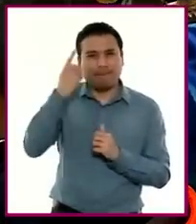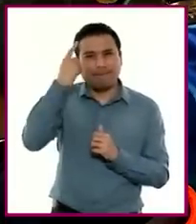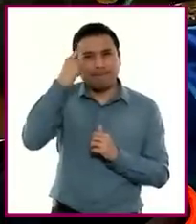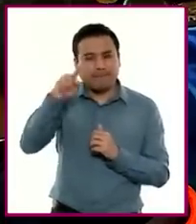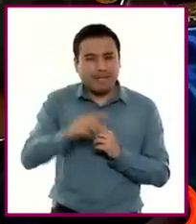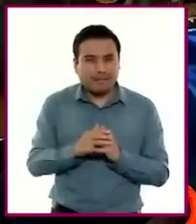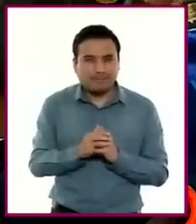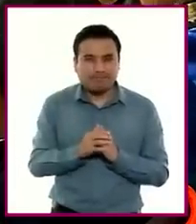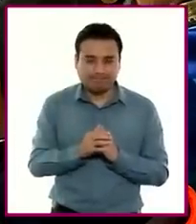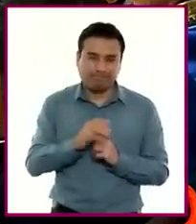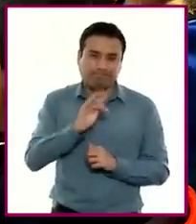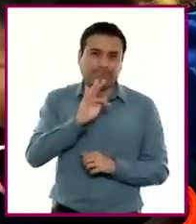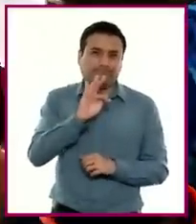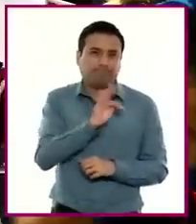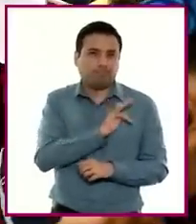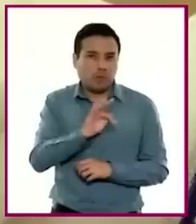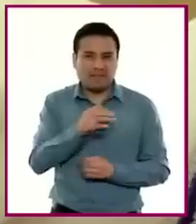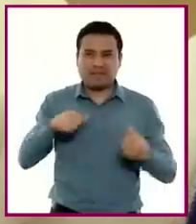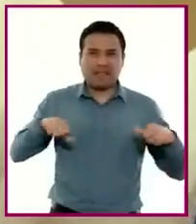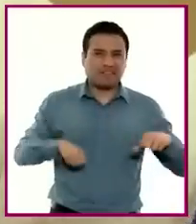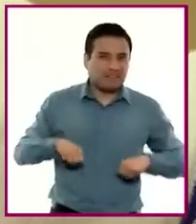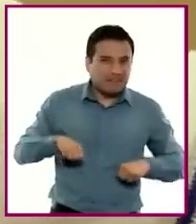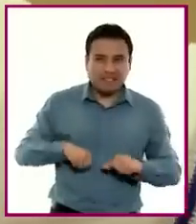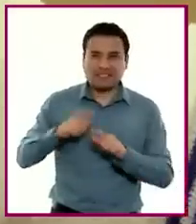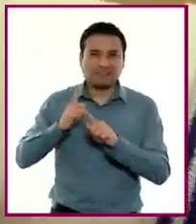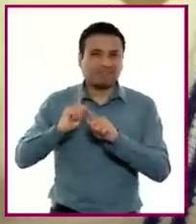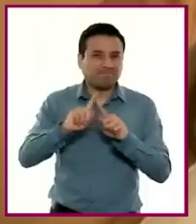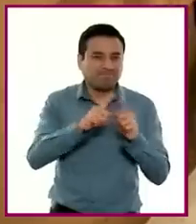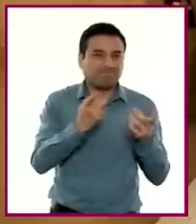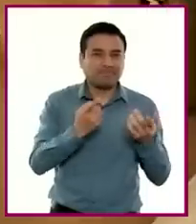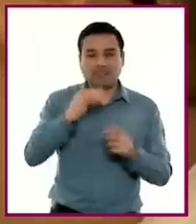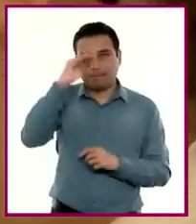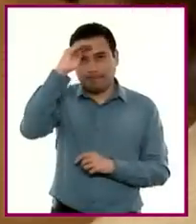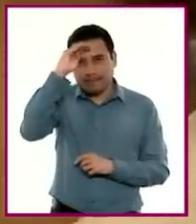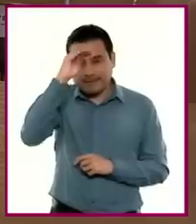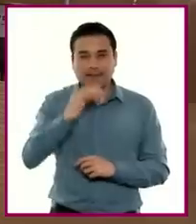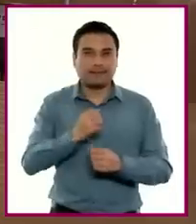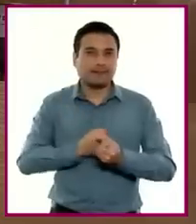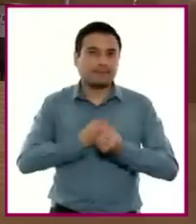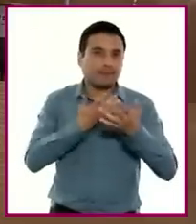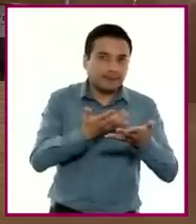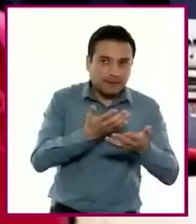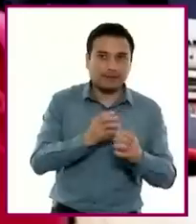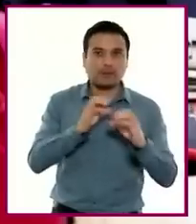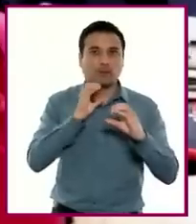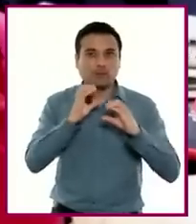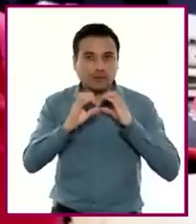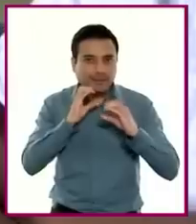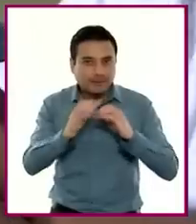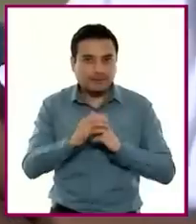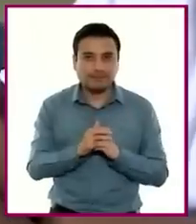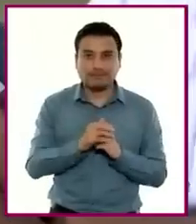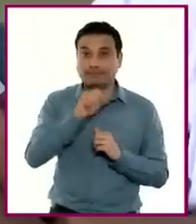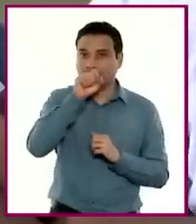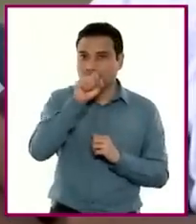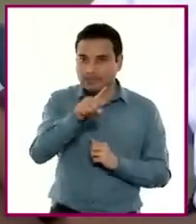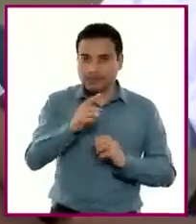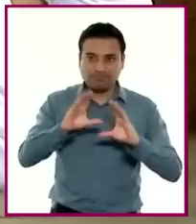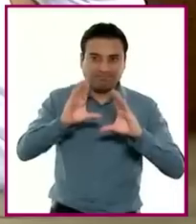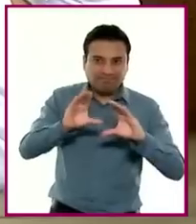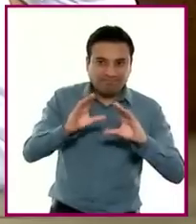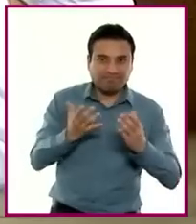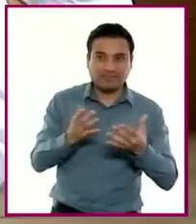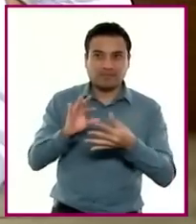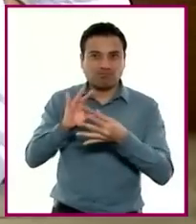posibilitan la realización de actividades cotidianas como pensar, expresarse, comunicarse, informarse, crear vínculos,